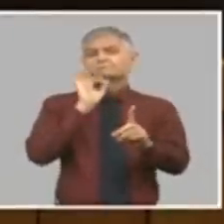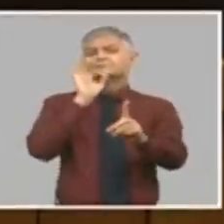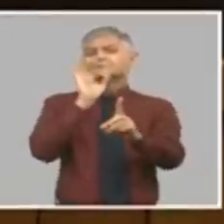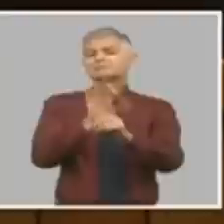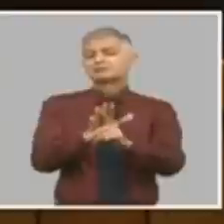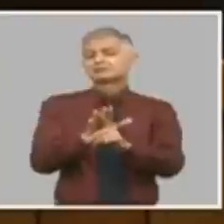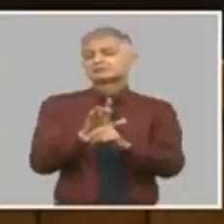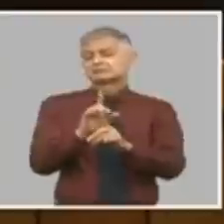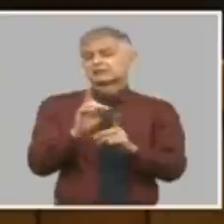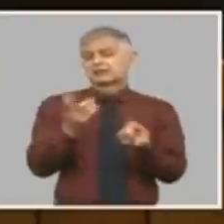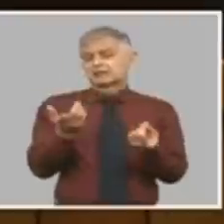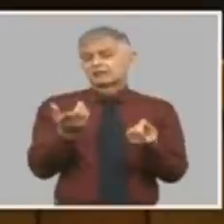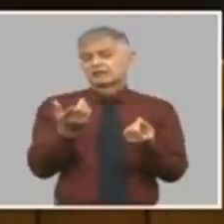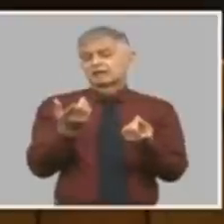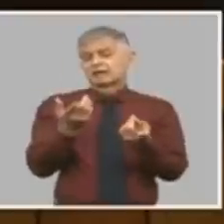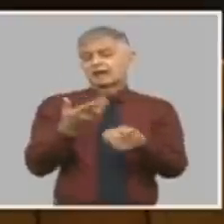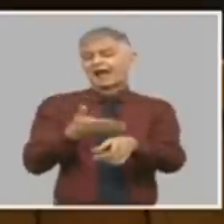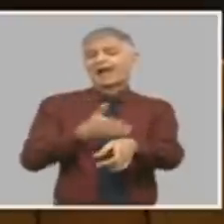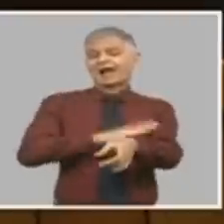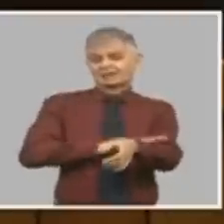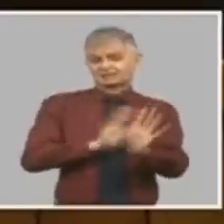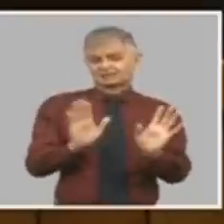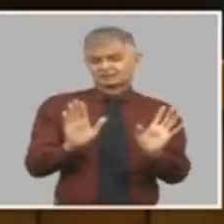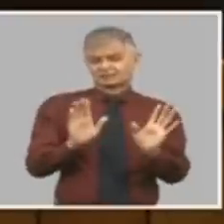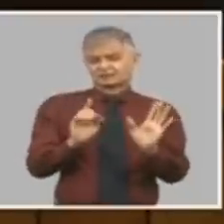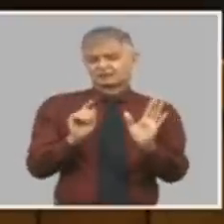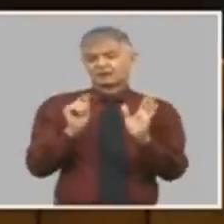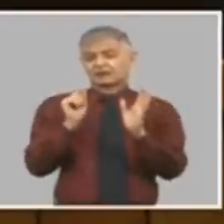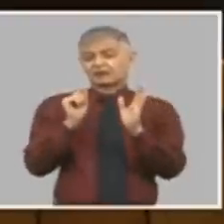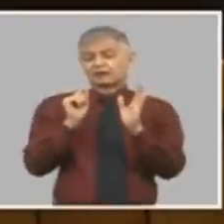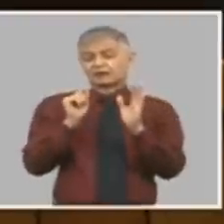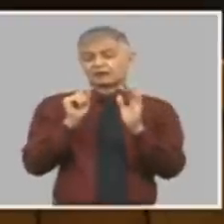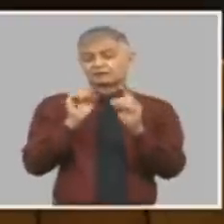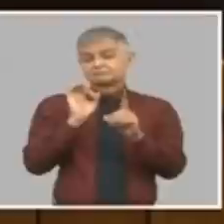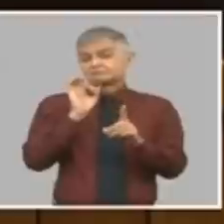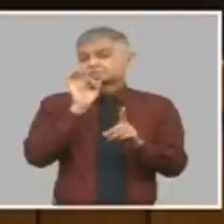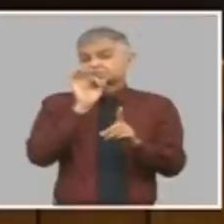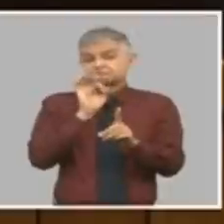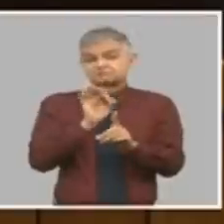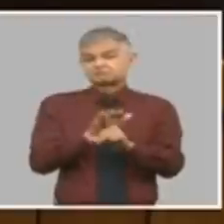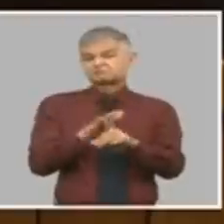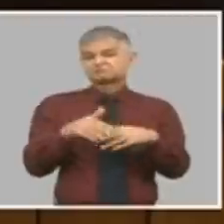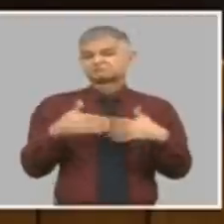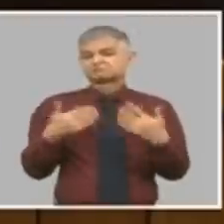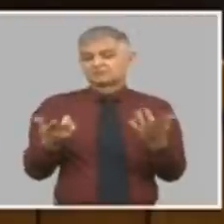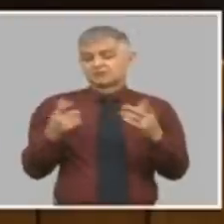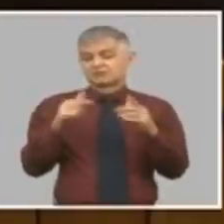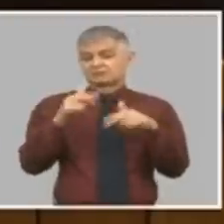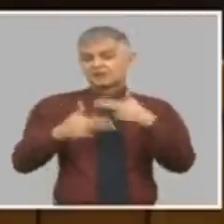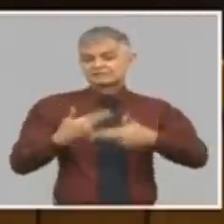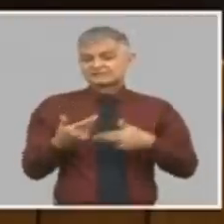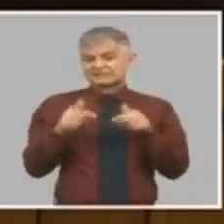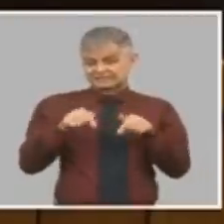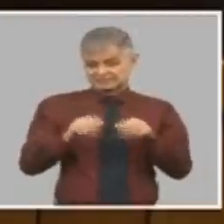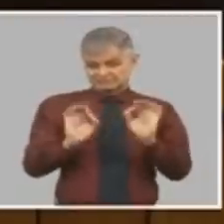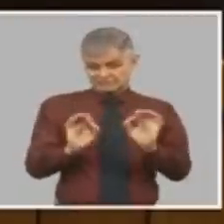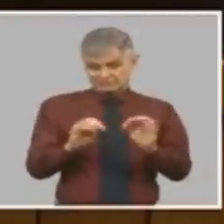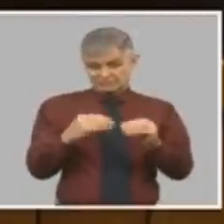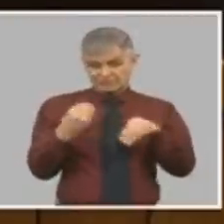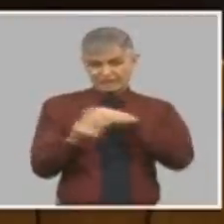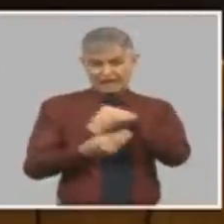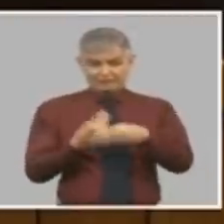sin dejar de decir que el punto de partida de Cuba para hacer esto tiene características